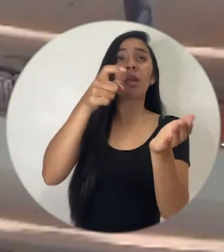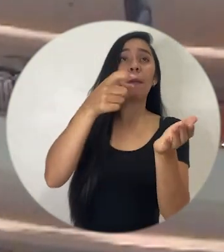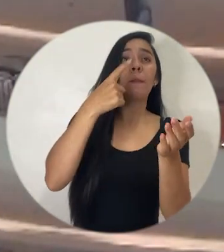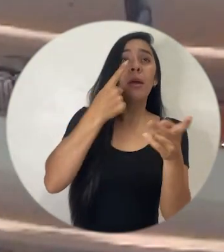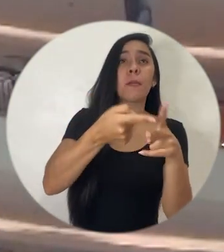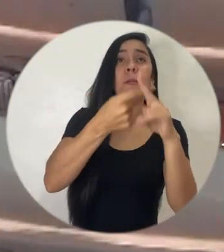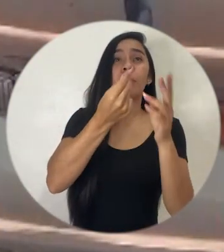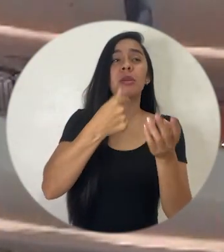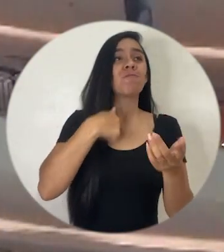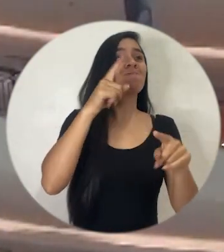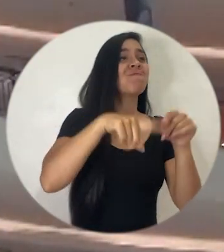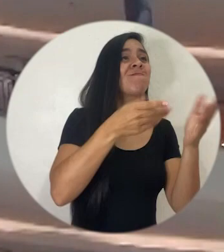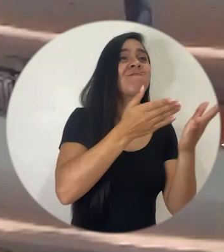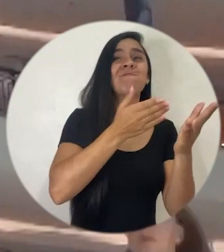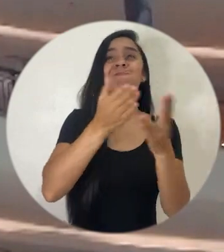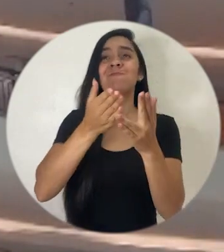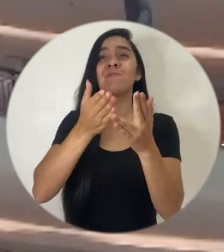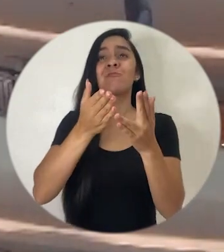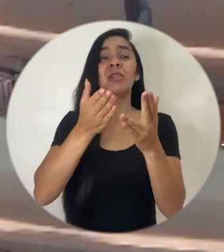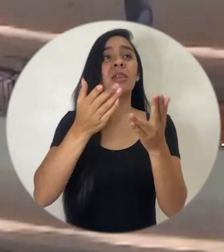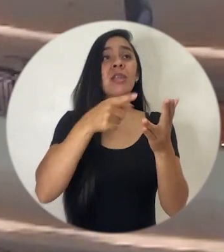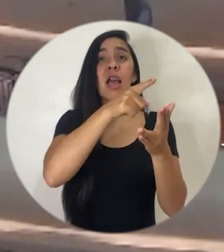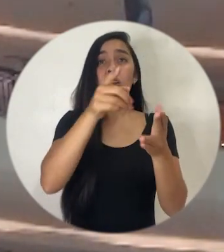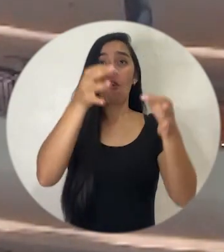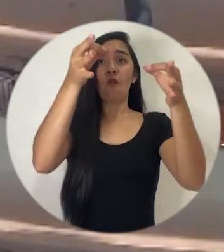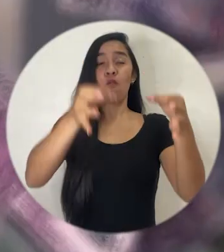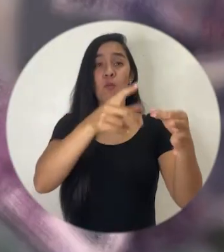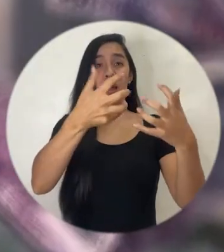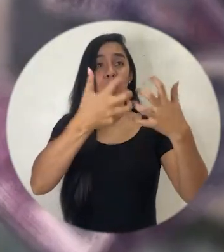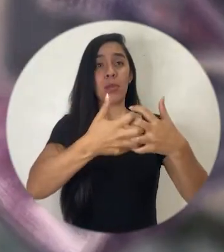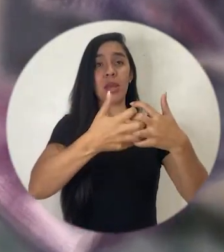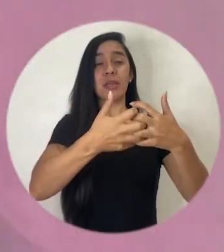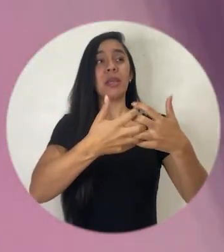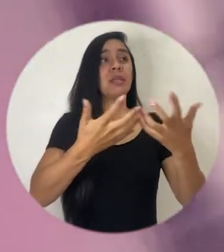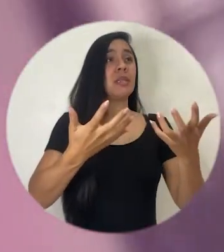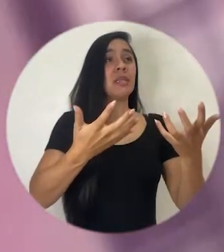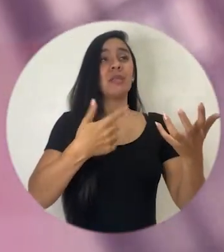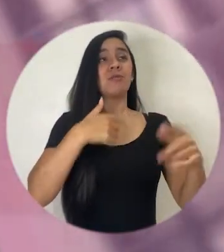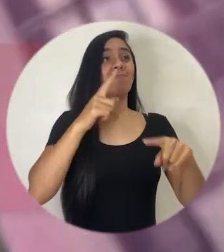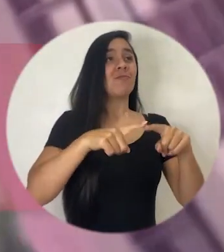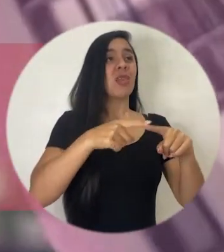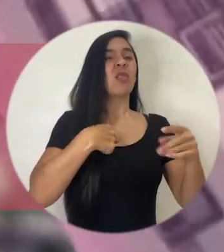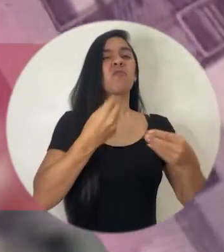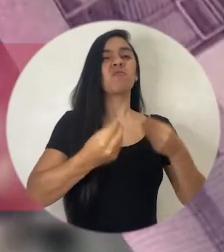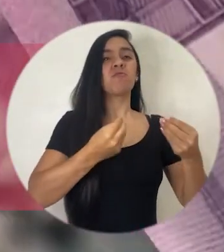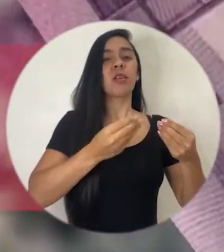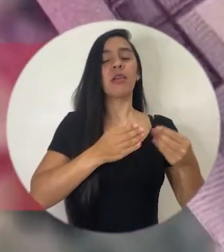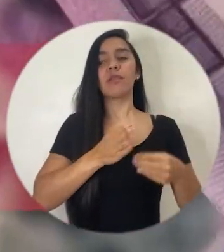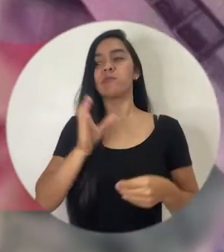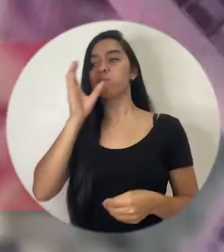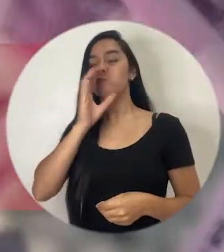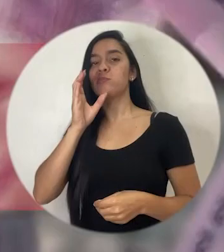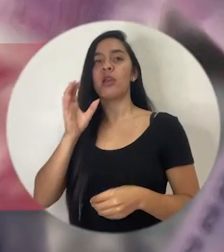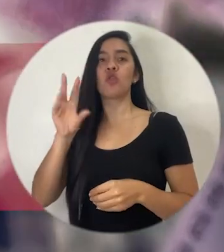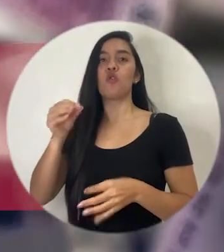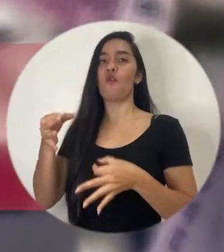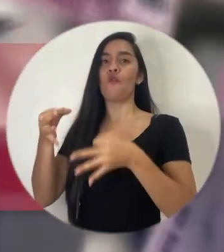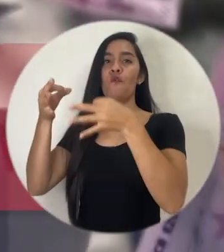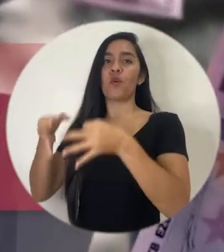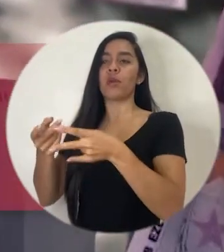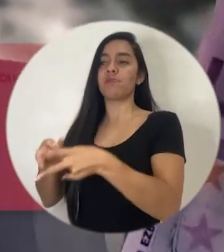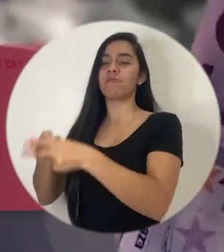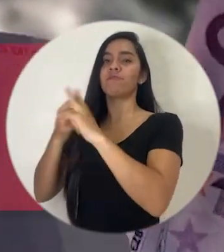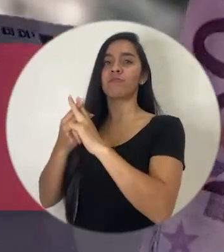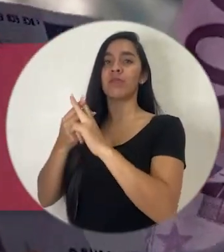vías formales, y tienen que ir a la vía informal, no es al contrario, ¿verdad? Y entonces eso